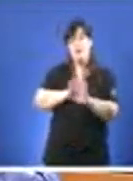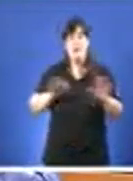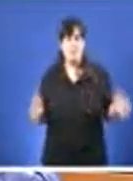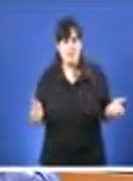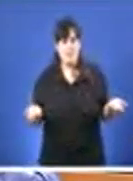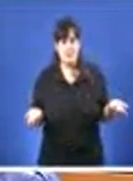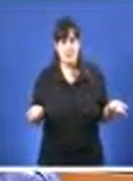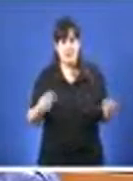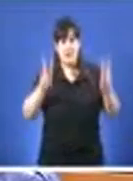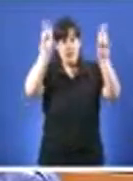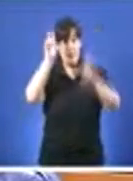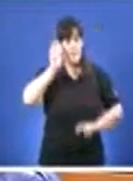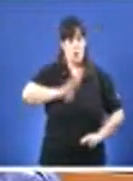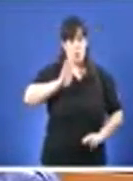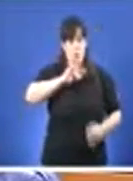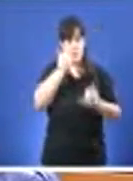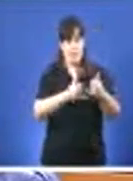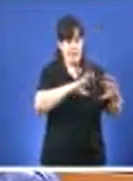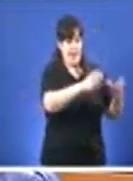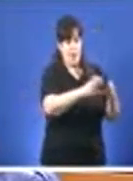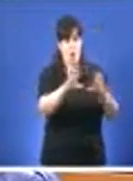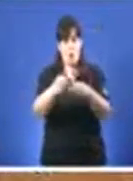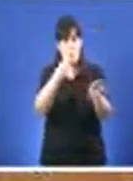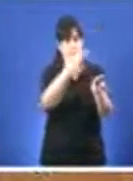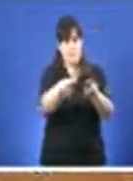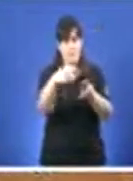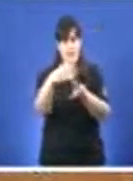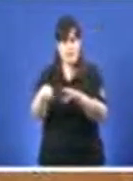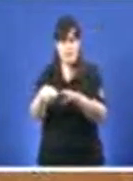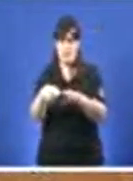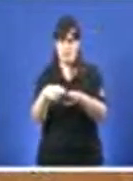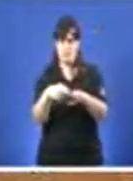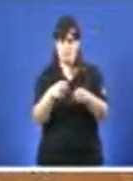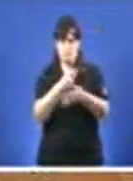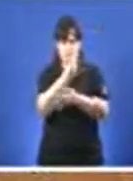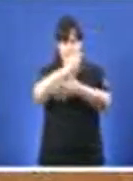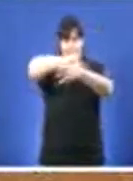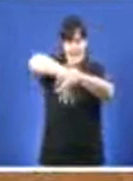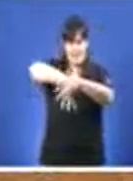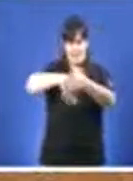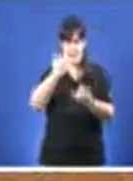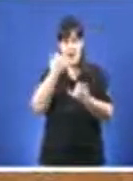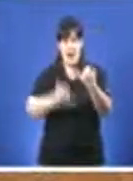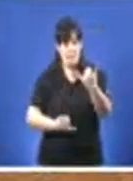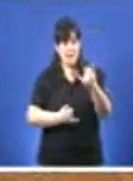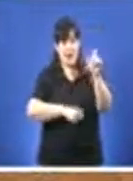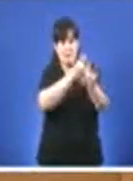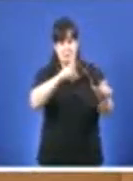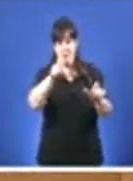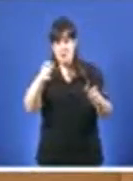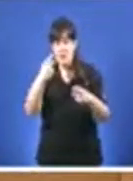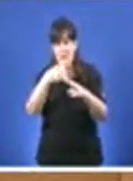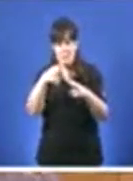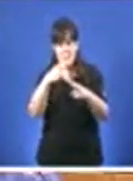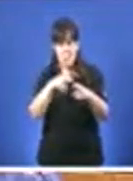señor Feijó, non distingue de partidos. É transversal. Todos, en maior ou menor grado, estamos afectados por ese